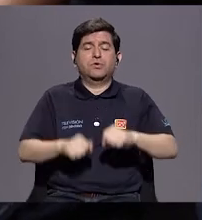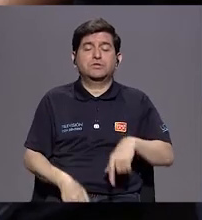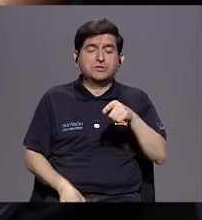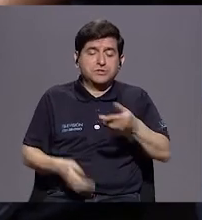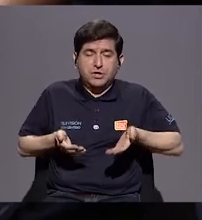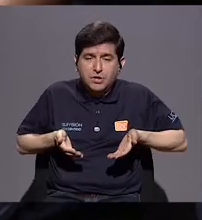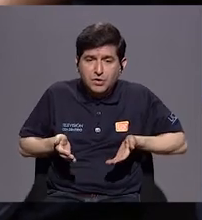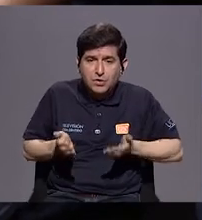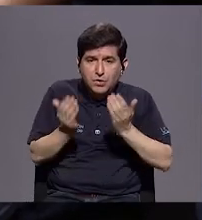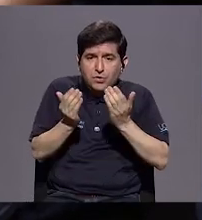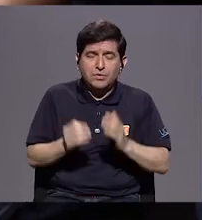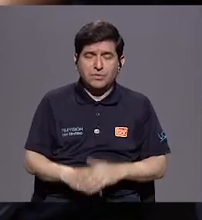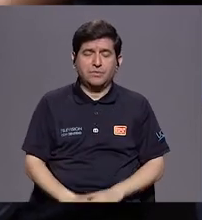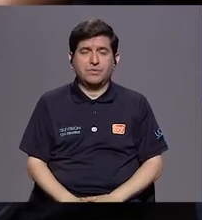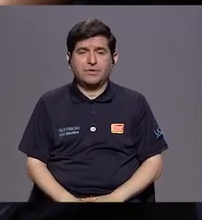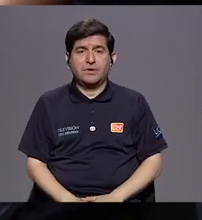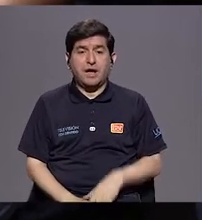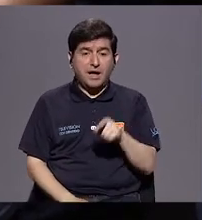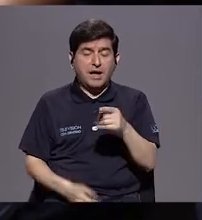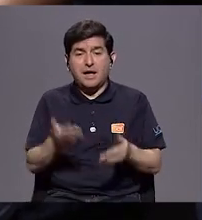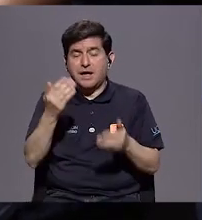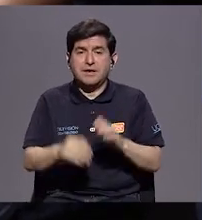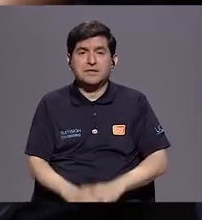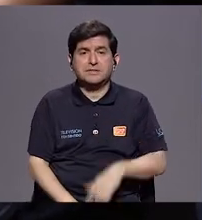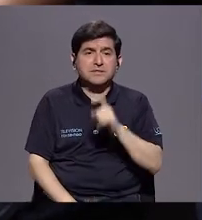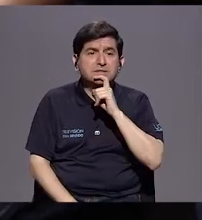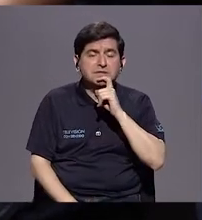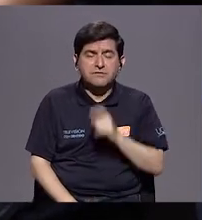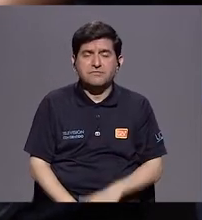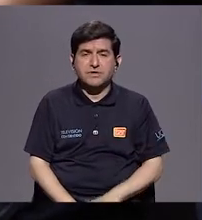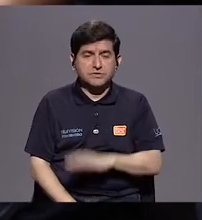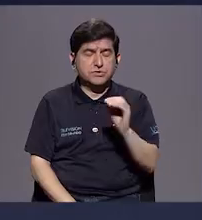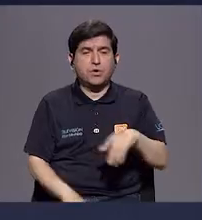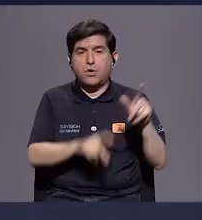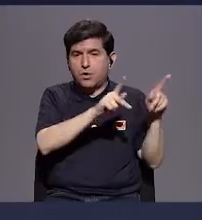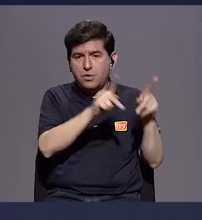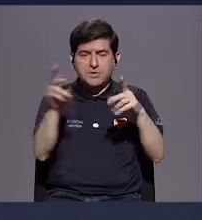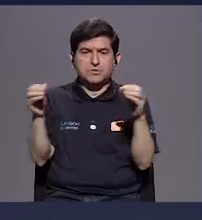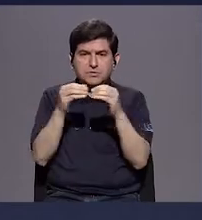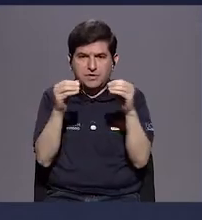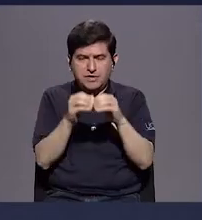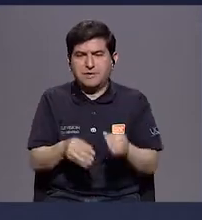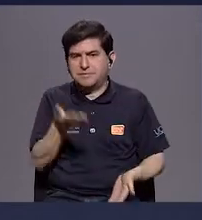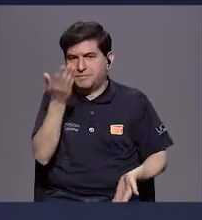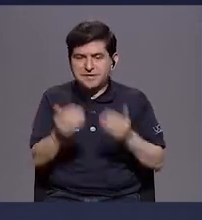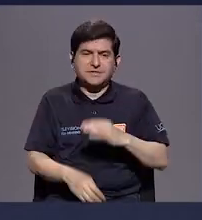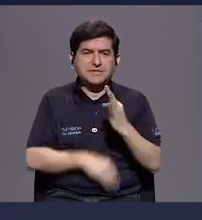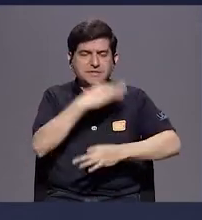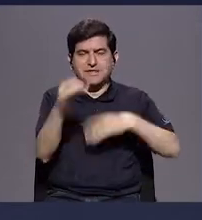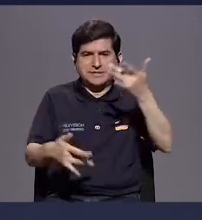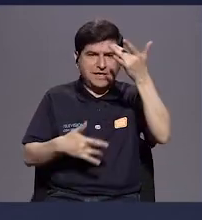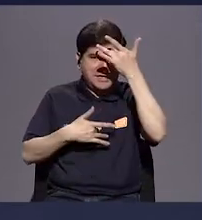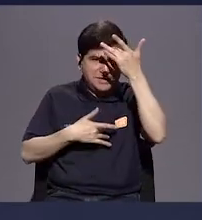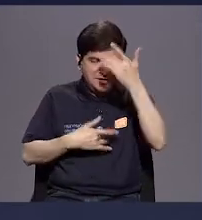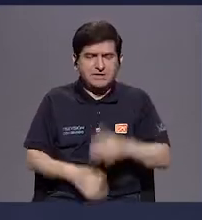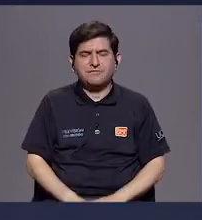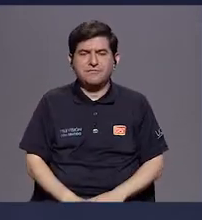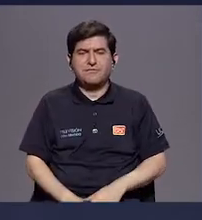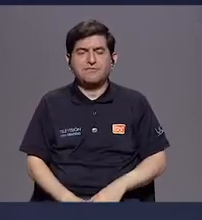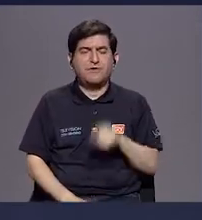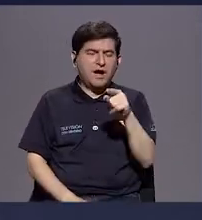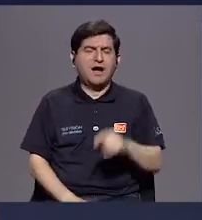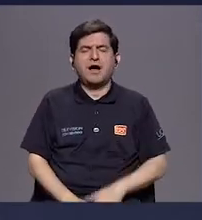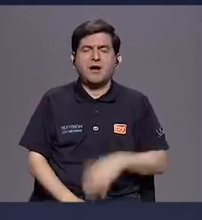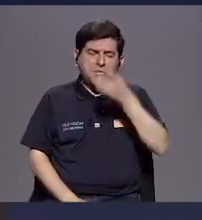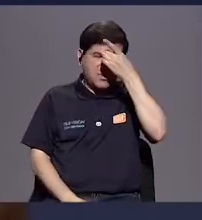o sea, las caídas son muy frecuentes o el hecho de que ya las personas incluso más allá en un tipo de enfermedades hasta psicológicas